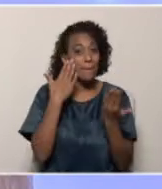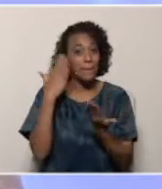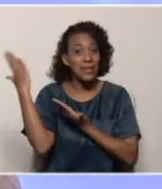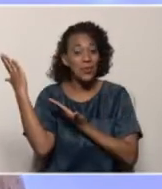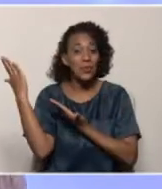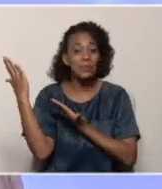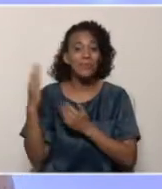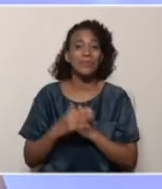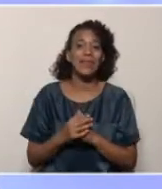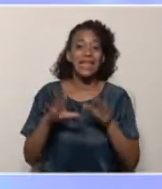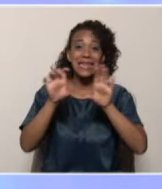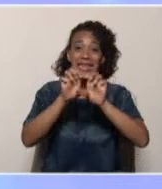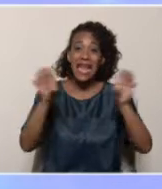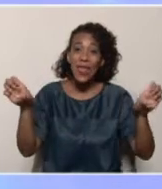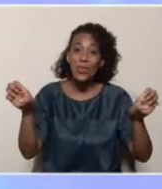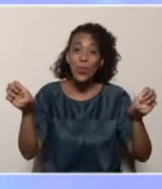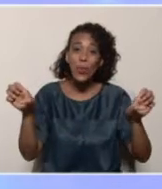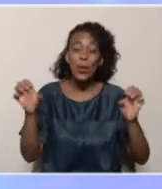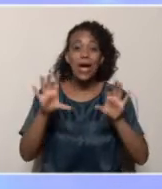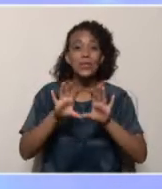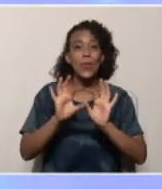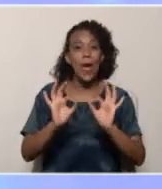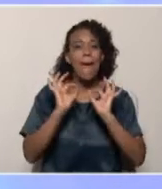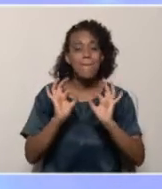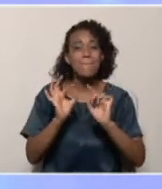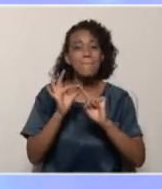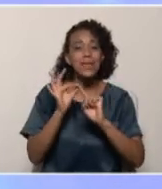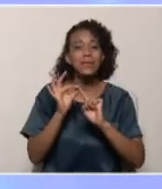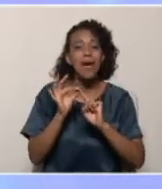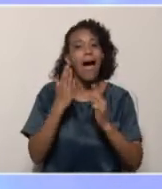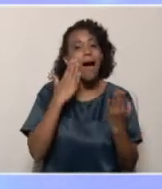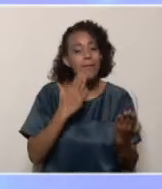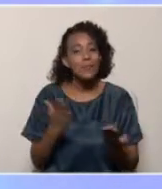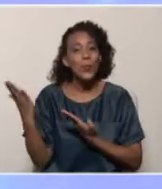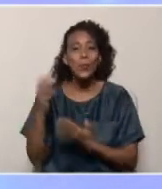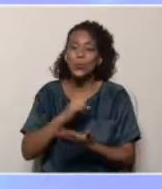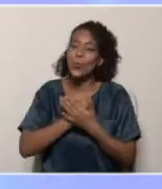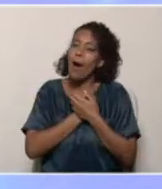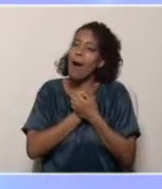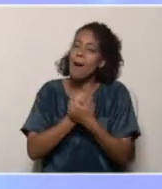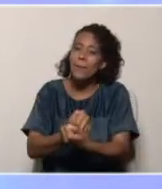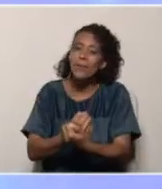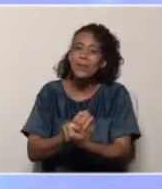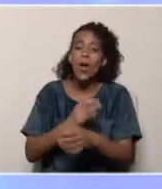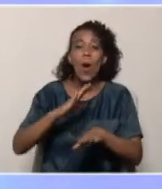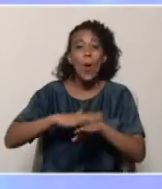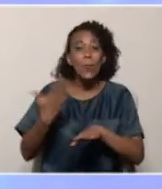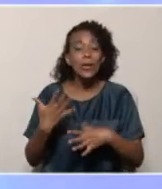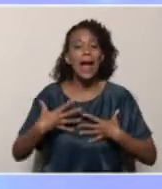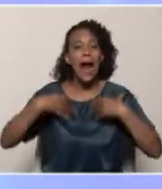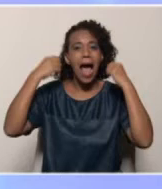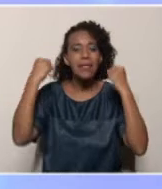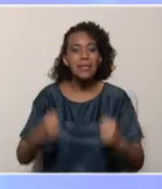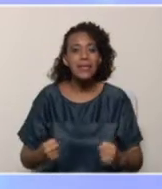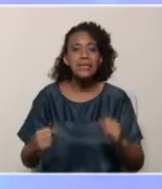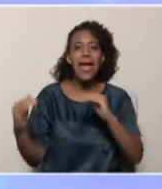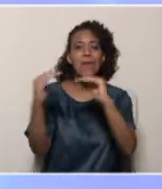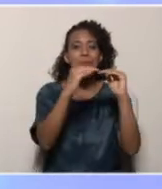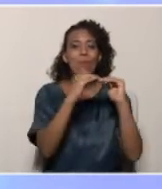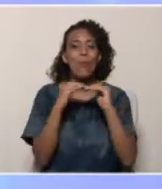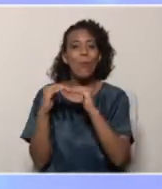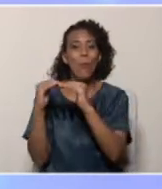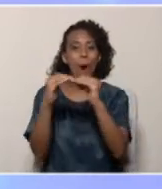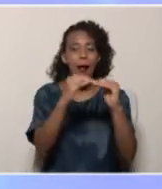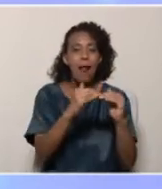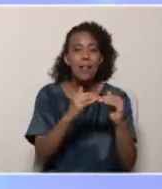nuestro segmento de educación especial, que es una modalidad que le tenemos mucho cariño y afecto, porque garantiza la igualdad de